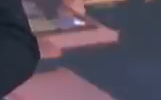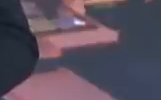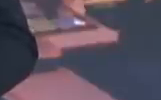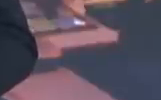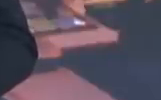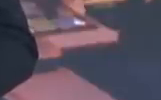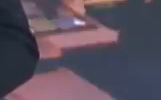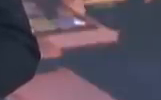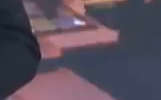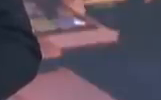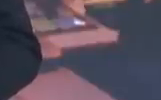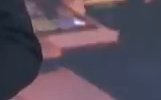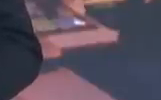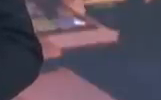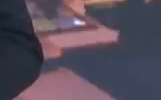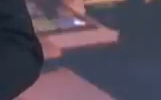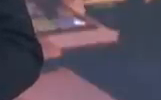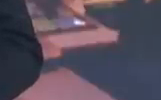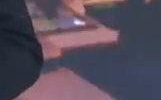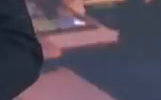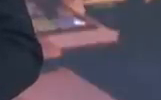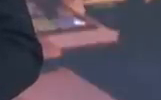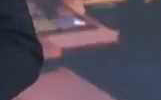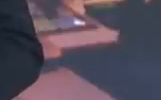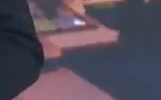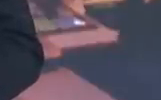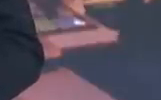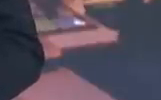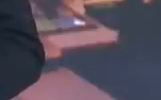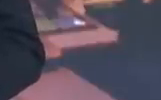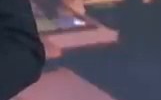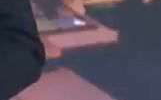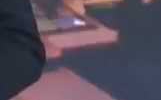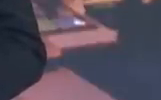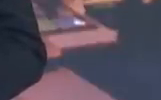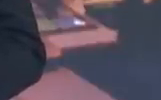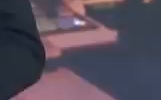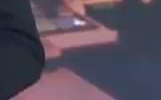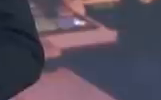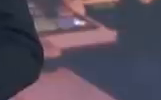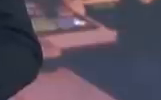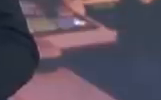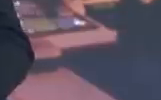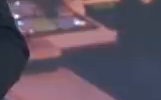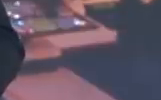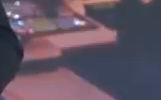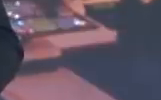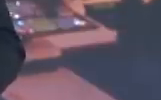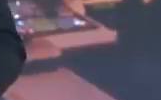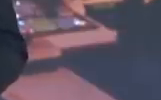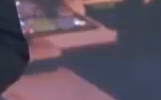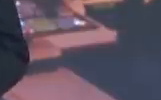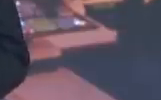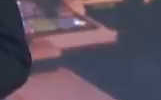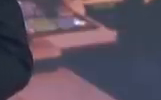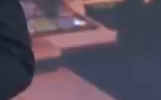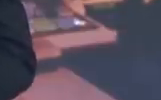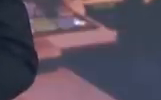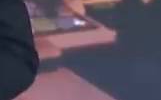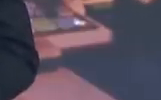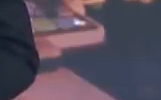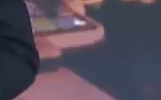Nos están informando que el pase todavía no está listo, así que mientras esto ocurre, vamos ahora sí, en vivo y en directo con más